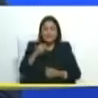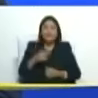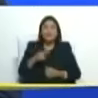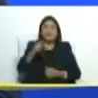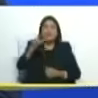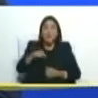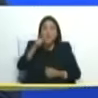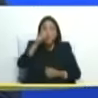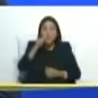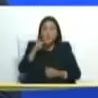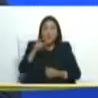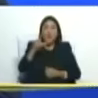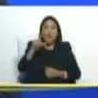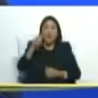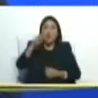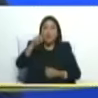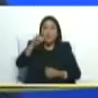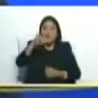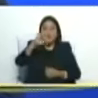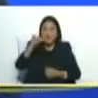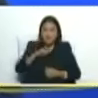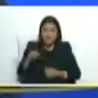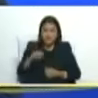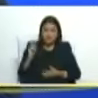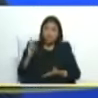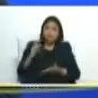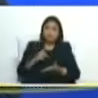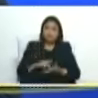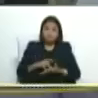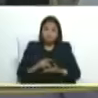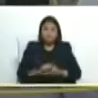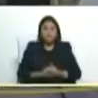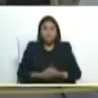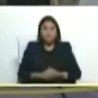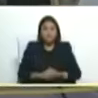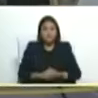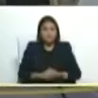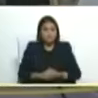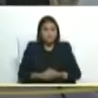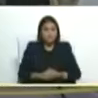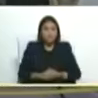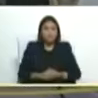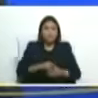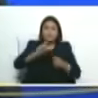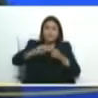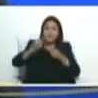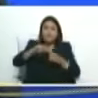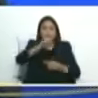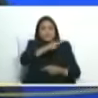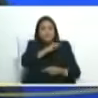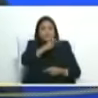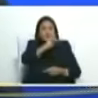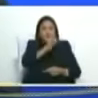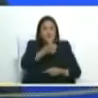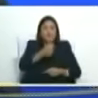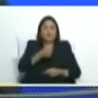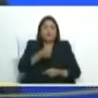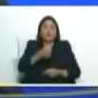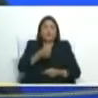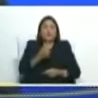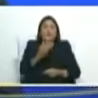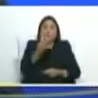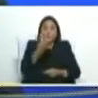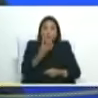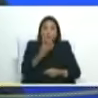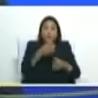González López, presente, están los jefes de los cuatro